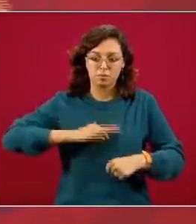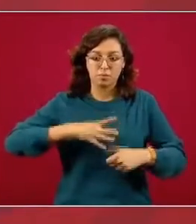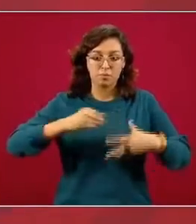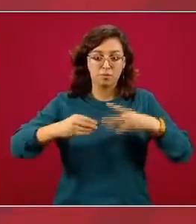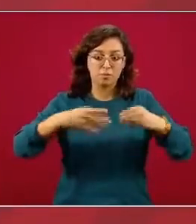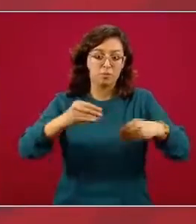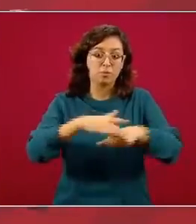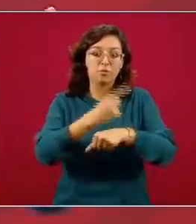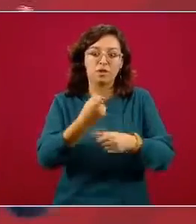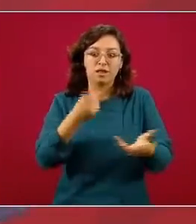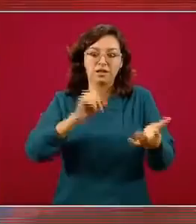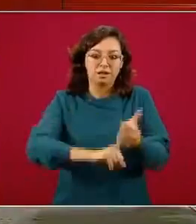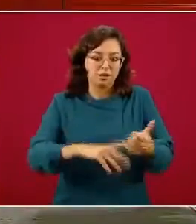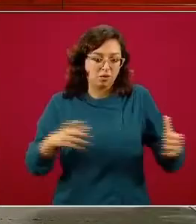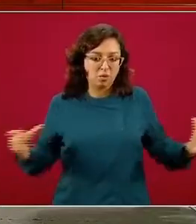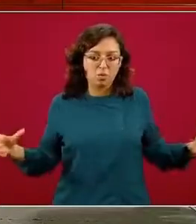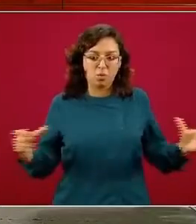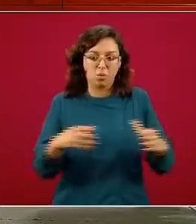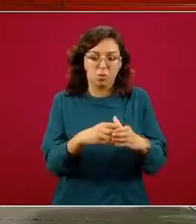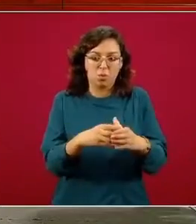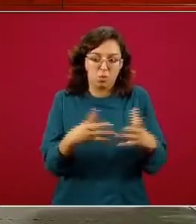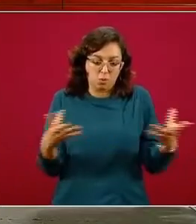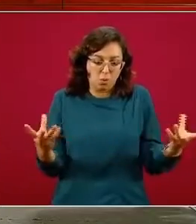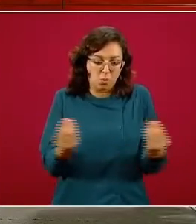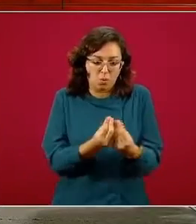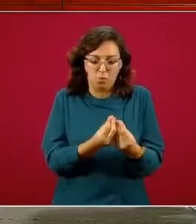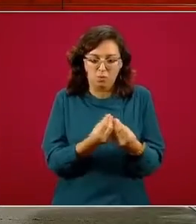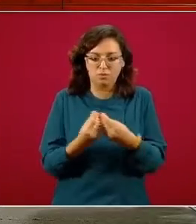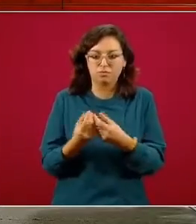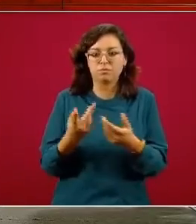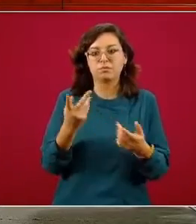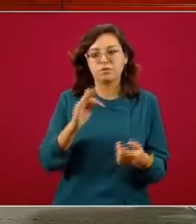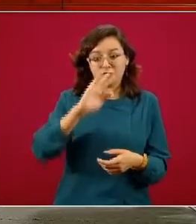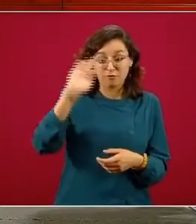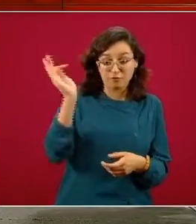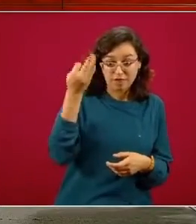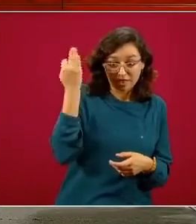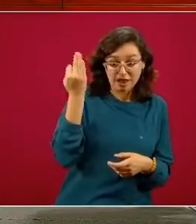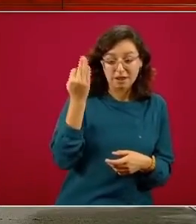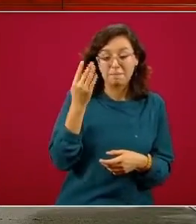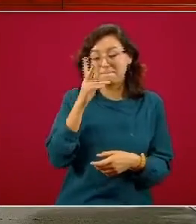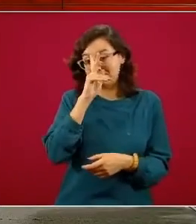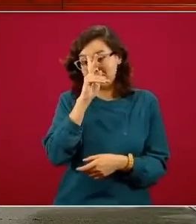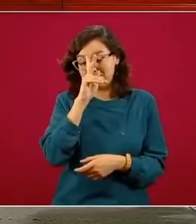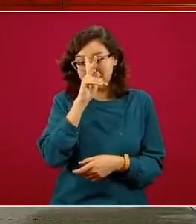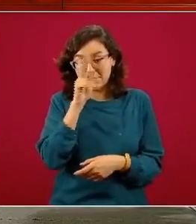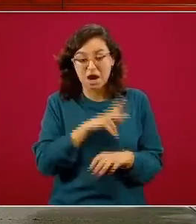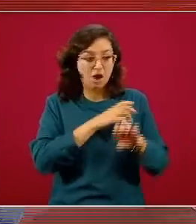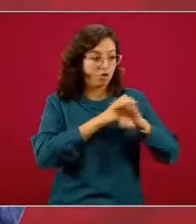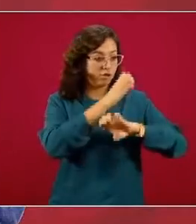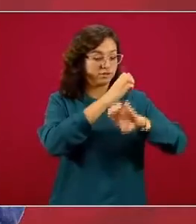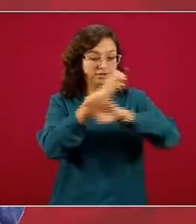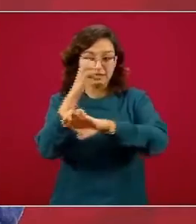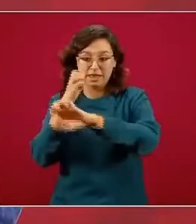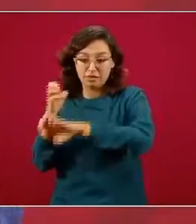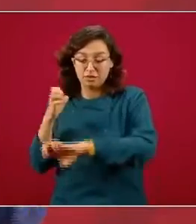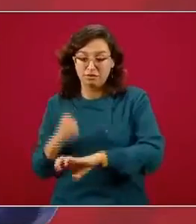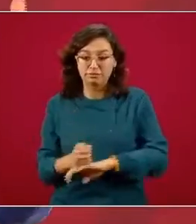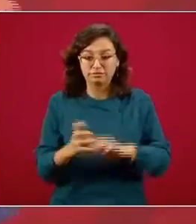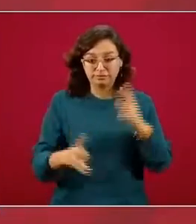de la congregación las prisiones tanto federales y más aún las estatales